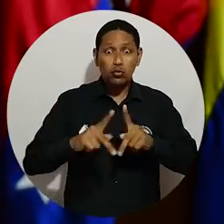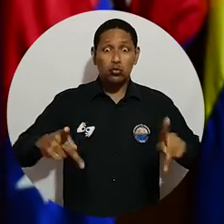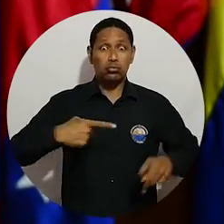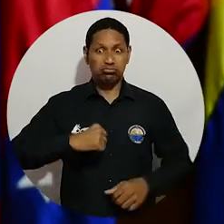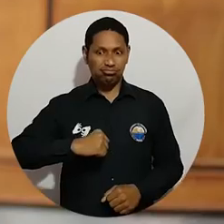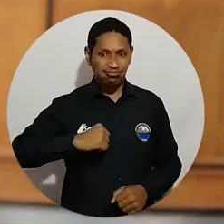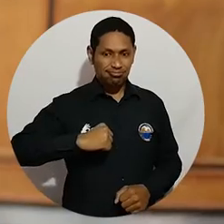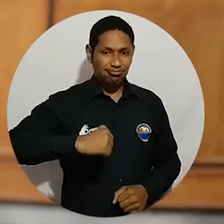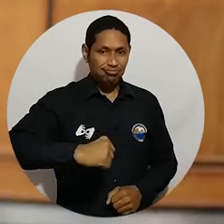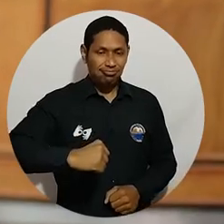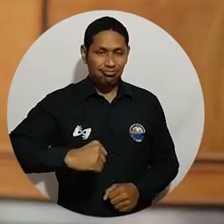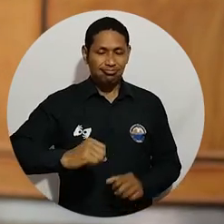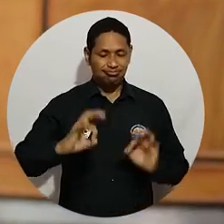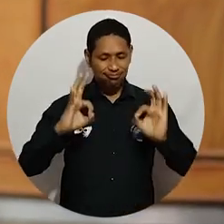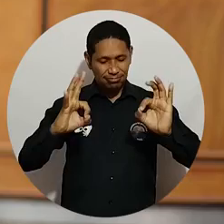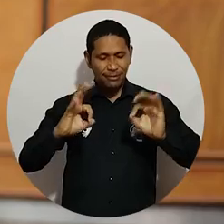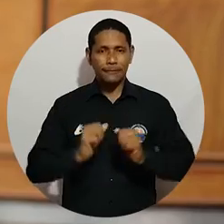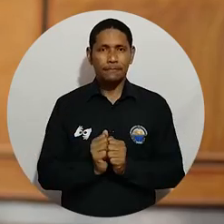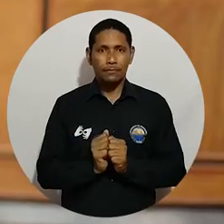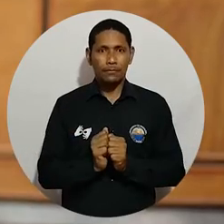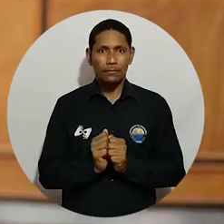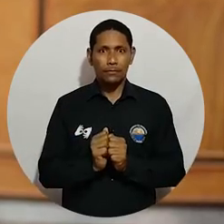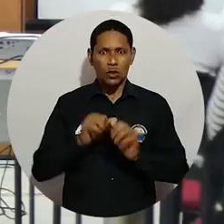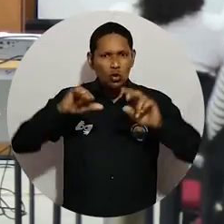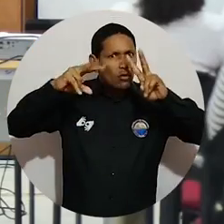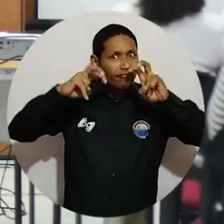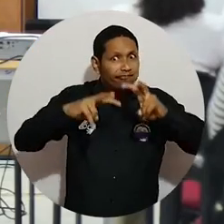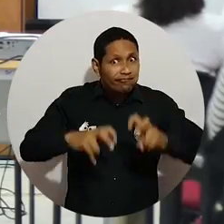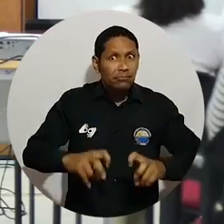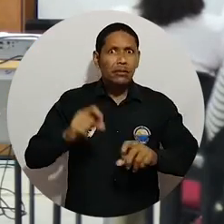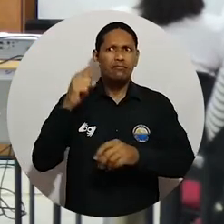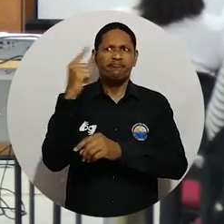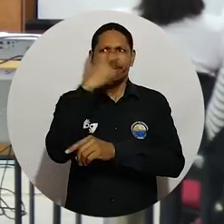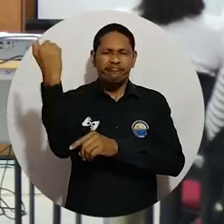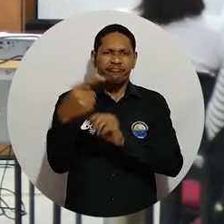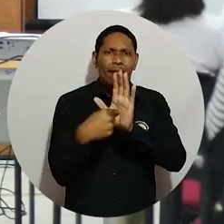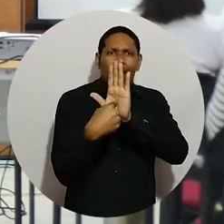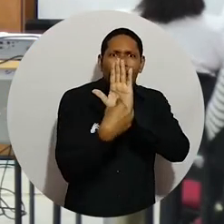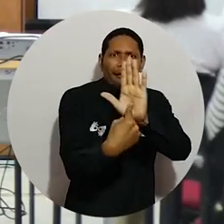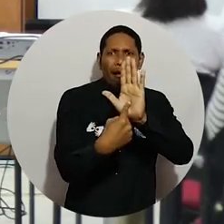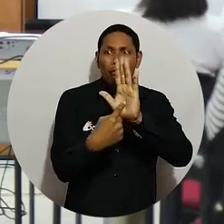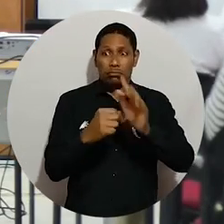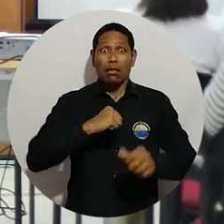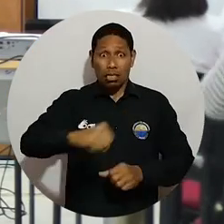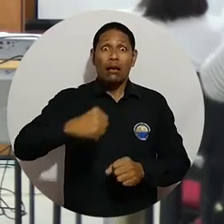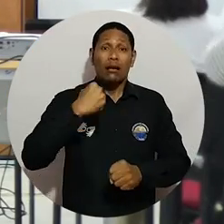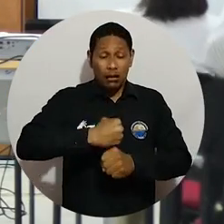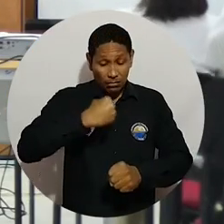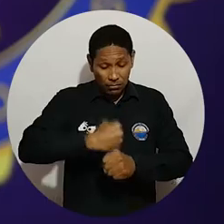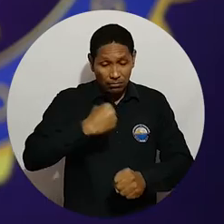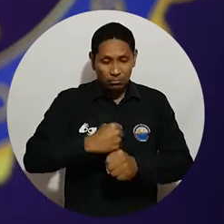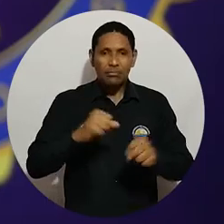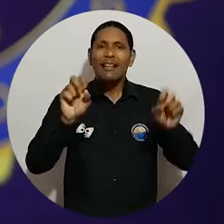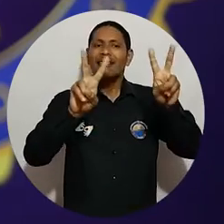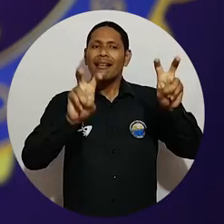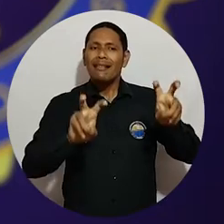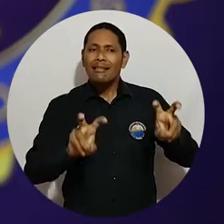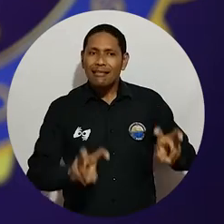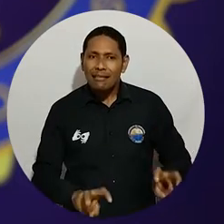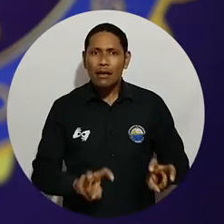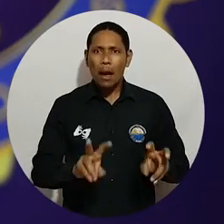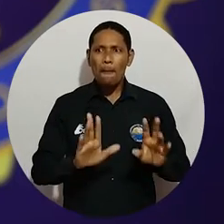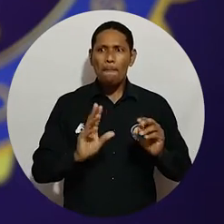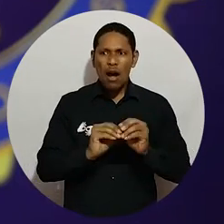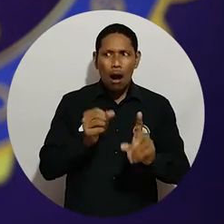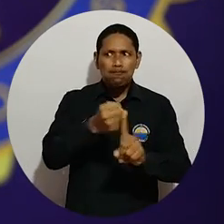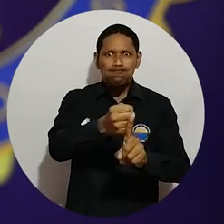aportar para avanzar en la garantía del derecho. Esta investigación ofrece un panorama general sobre el derecho al trabajo, porque es importante